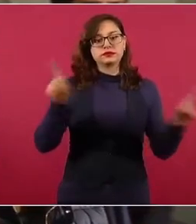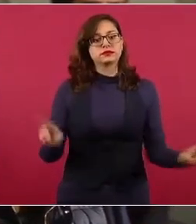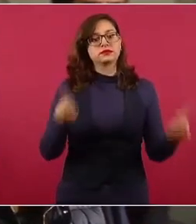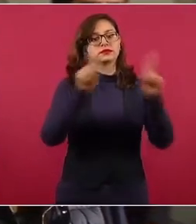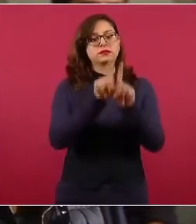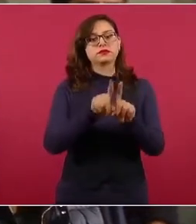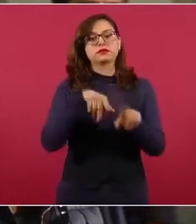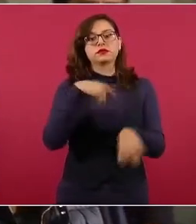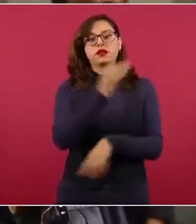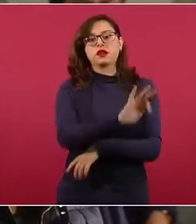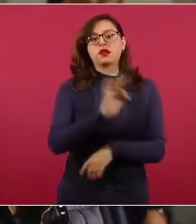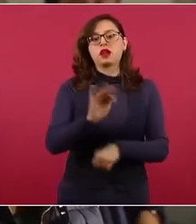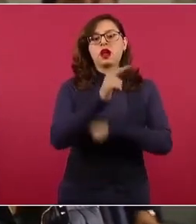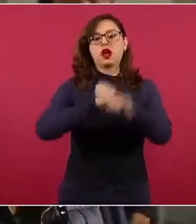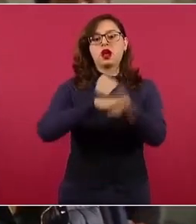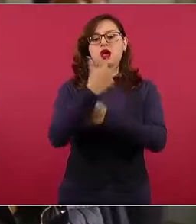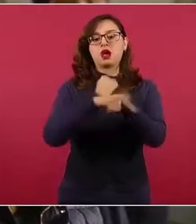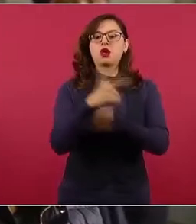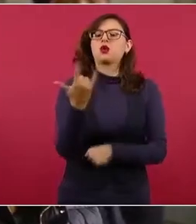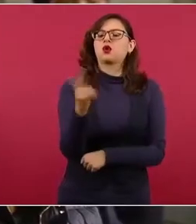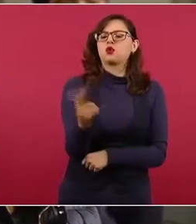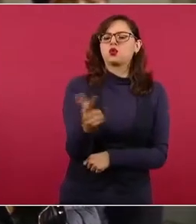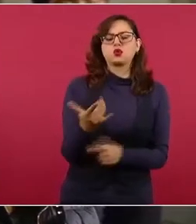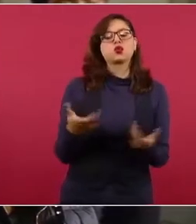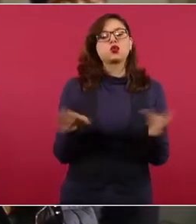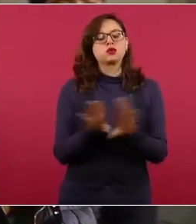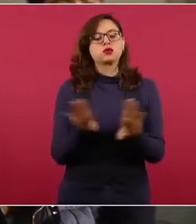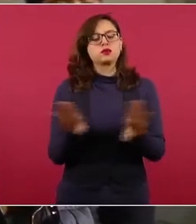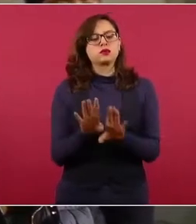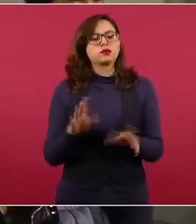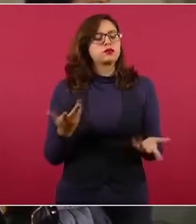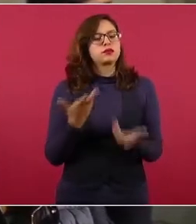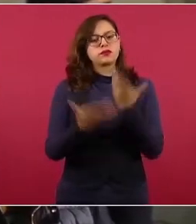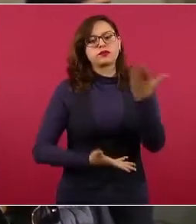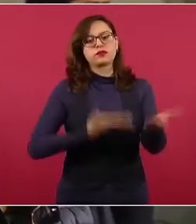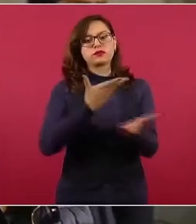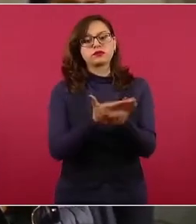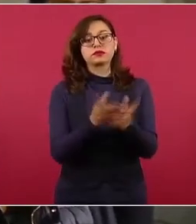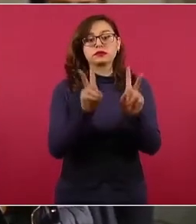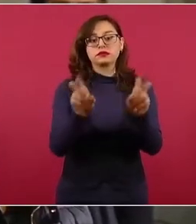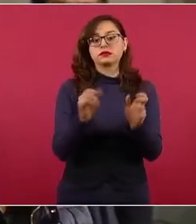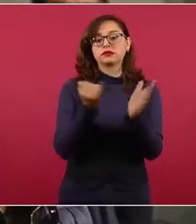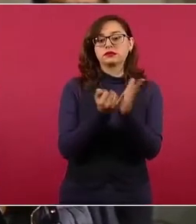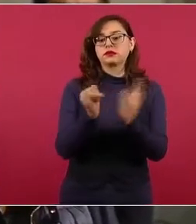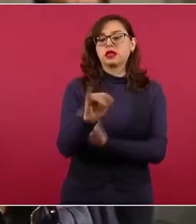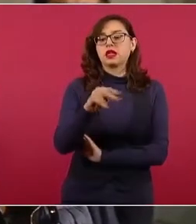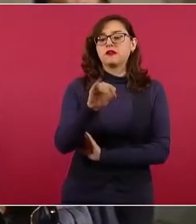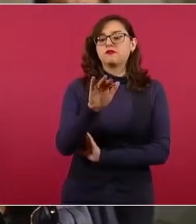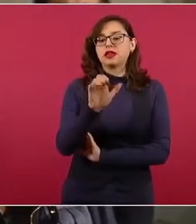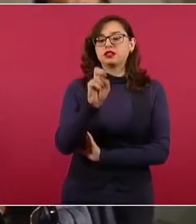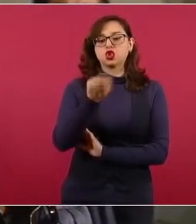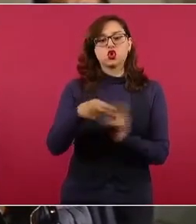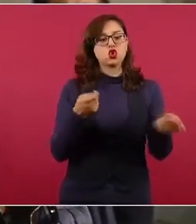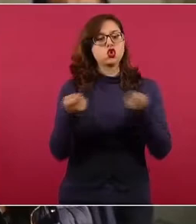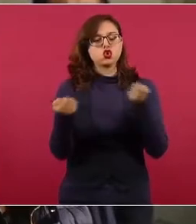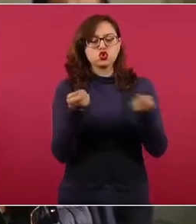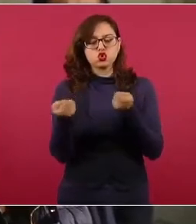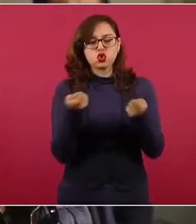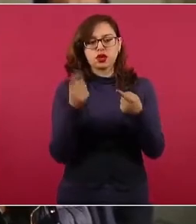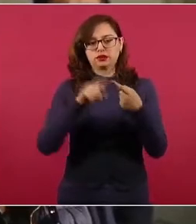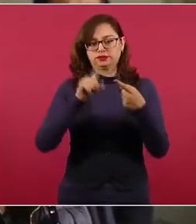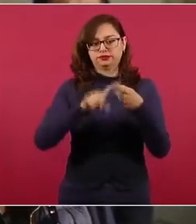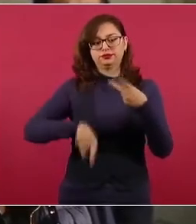Si nos puede adelantar un poco el plan antiinflacionario que le va a presentar y también sobre este tema